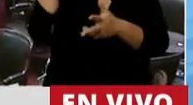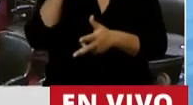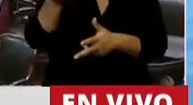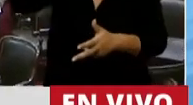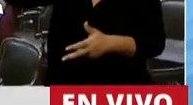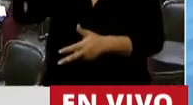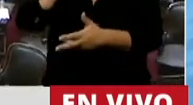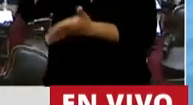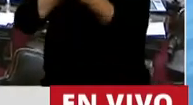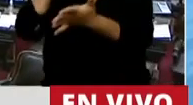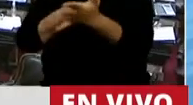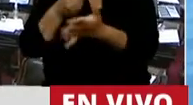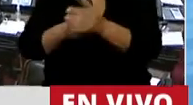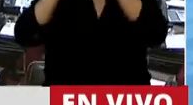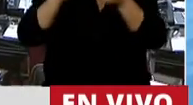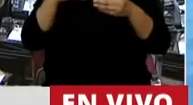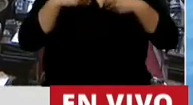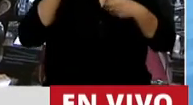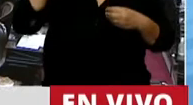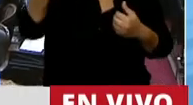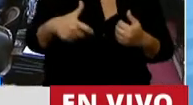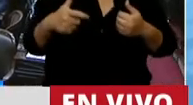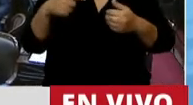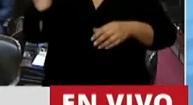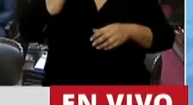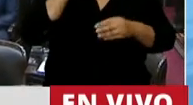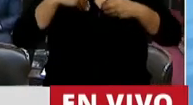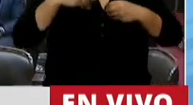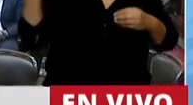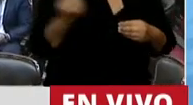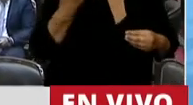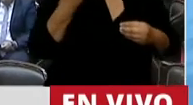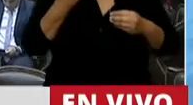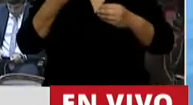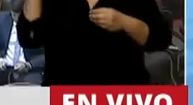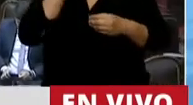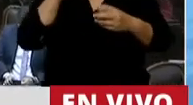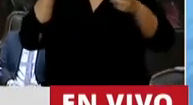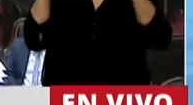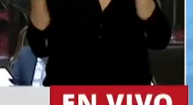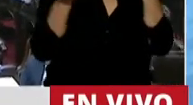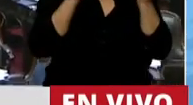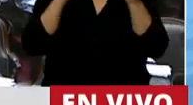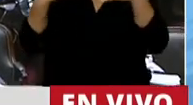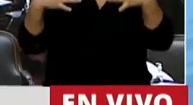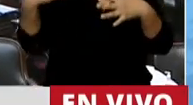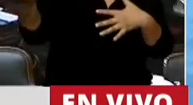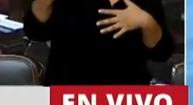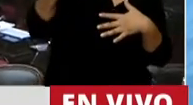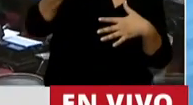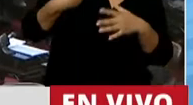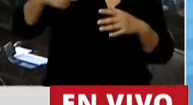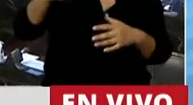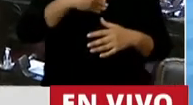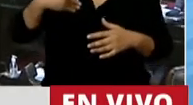nosotras, por las que sintieron vergüenza, por las que se sintieron solas, por las que se sintieron desesperanzadas, por las que fueron obligadas a